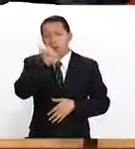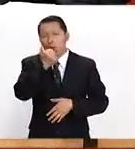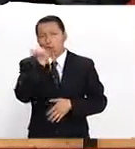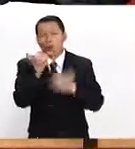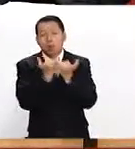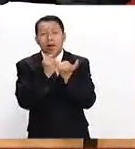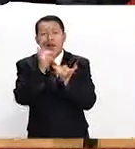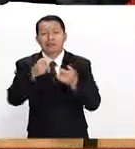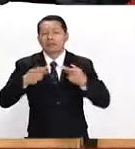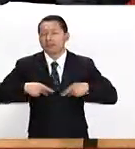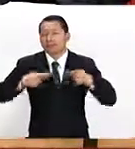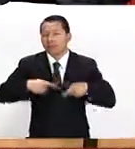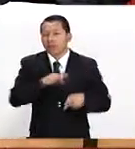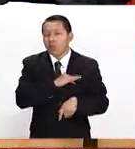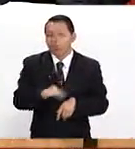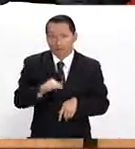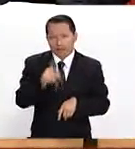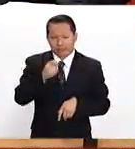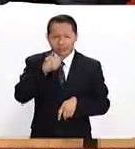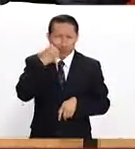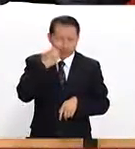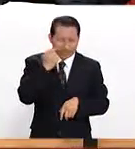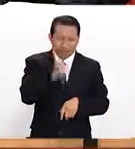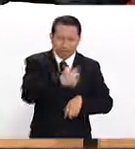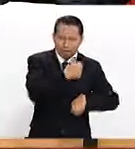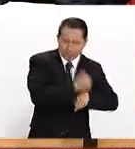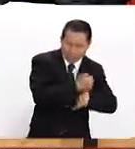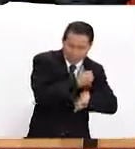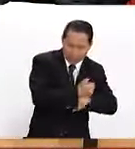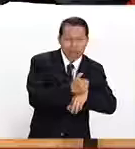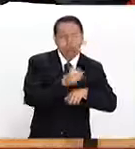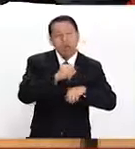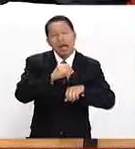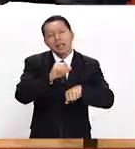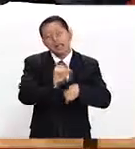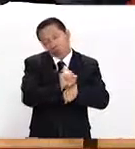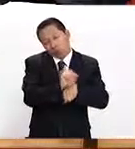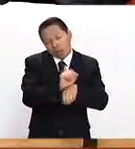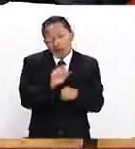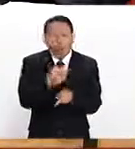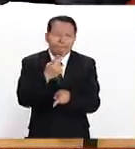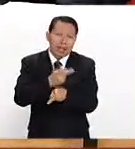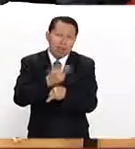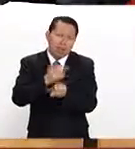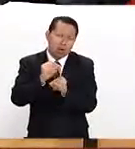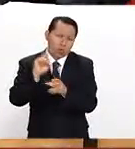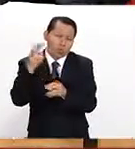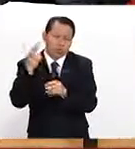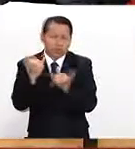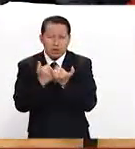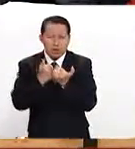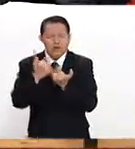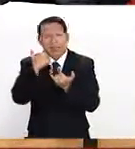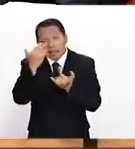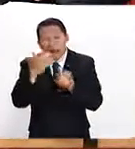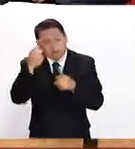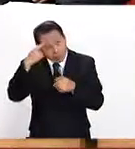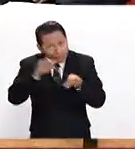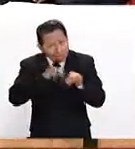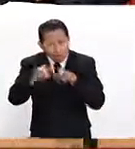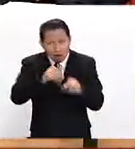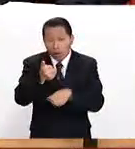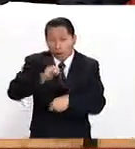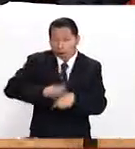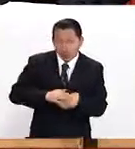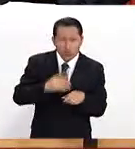Personas desde educación básica, media y superior, y que pueda estar en la operación, en la administración o en el diseño